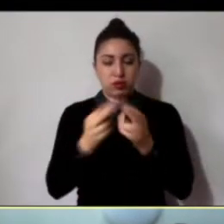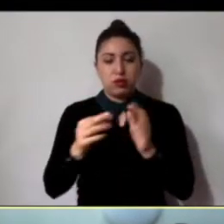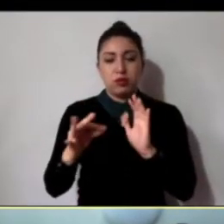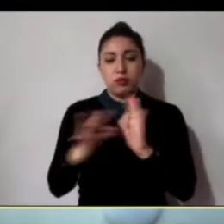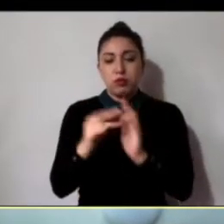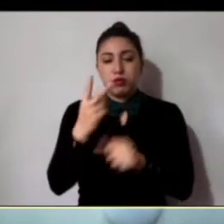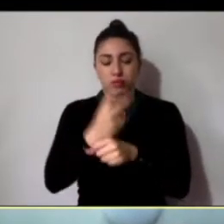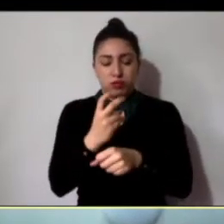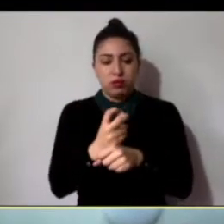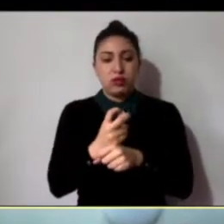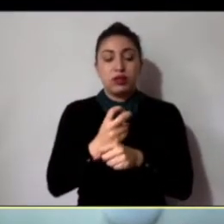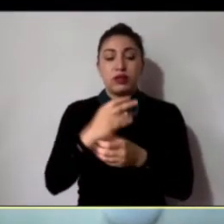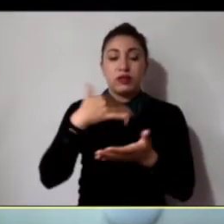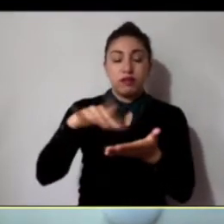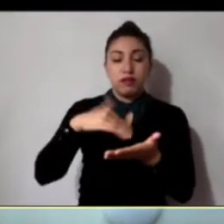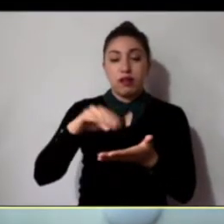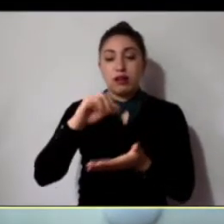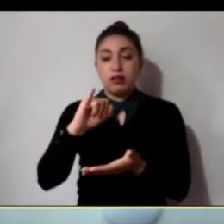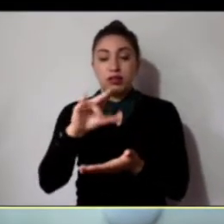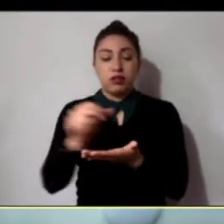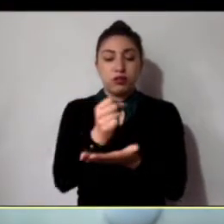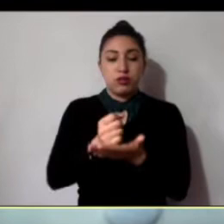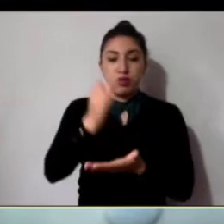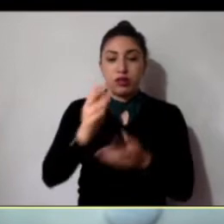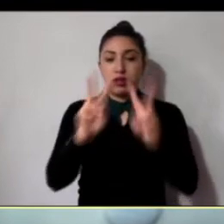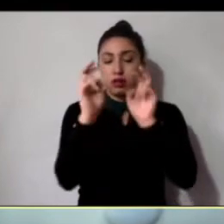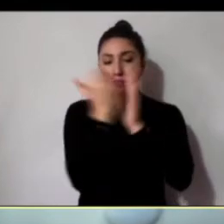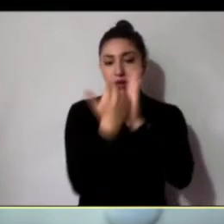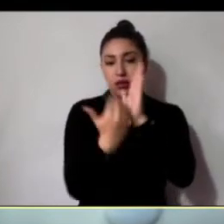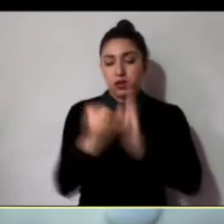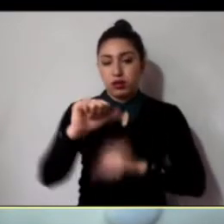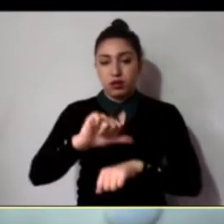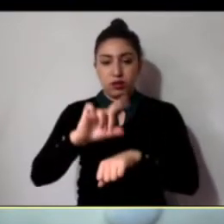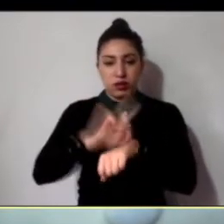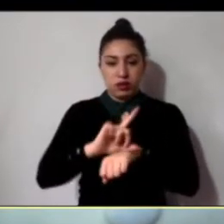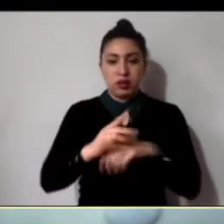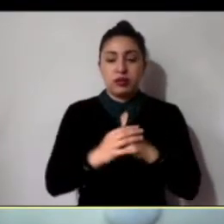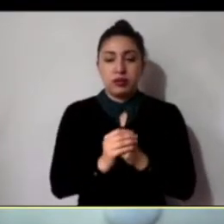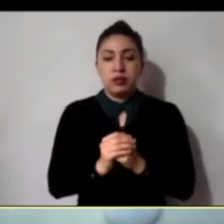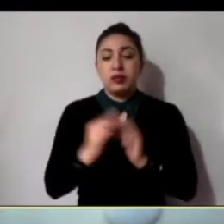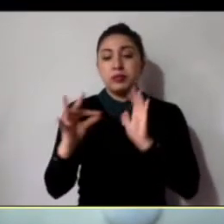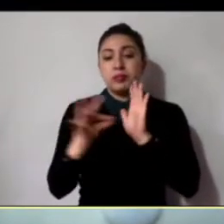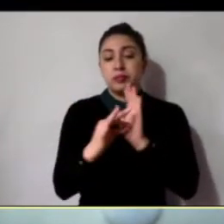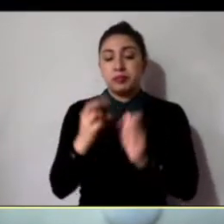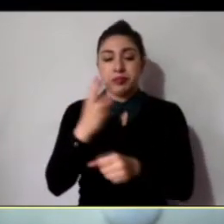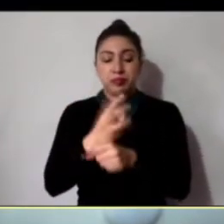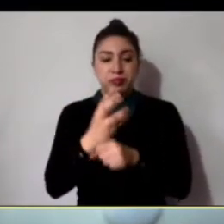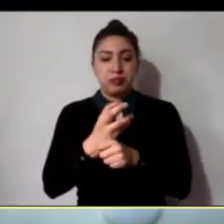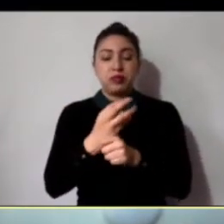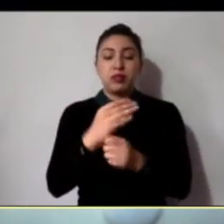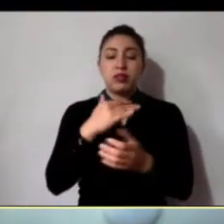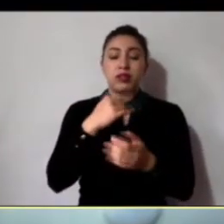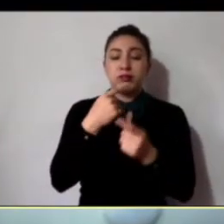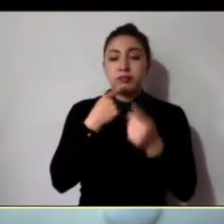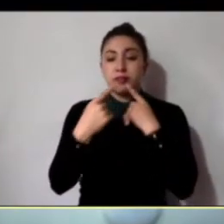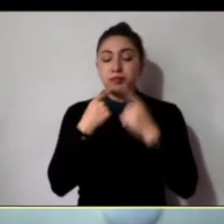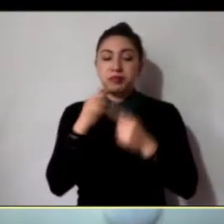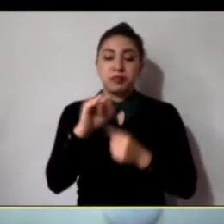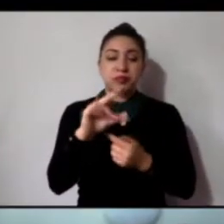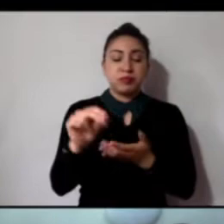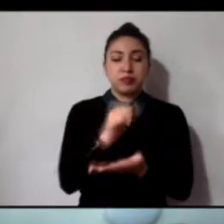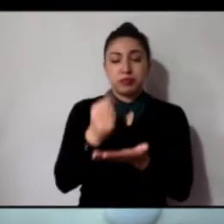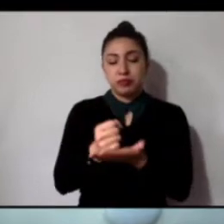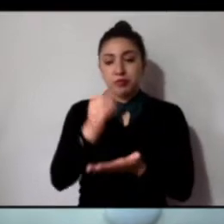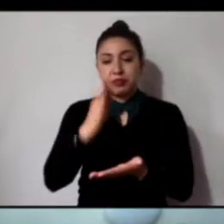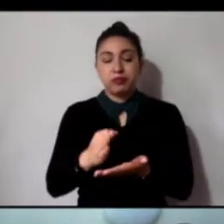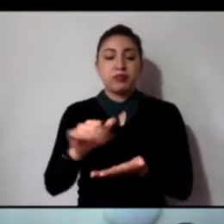Discusión y, en su caso, aprobación del orden del día. En el punto número dos, tenemos como punto número tres, la discusión y, en su caso, aprobación del acta de la sesión